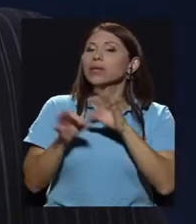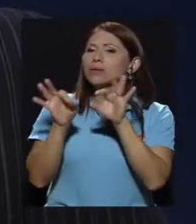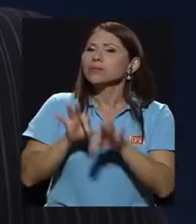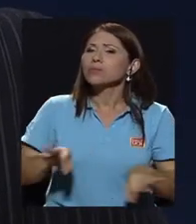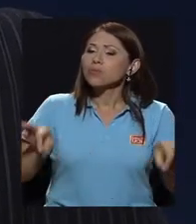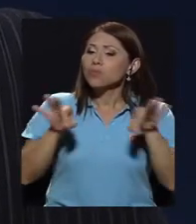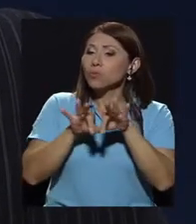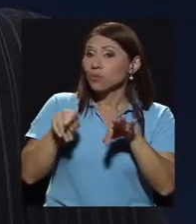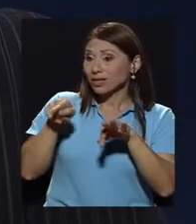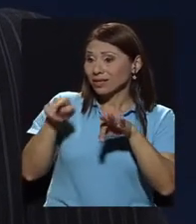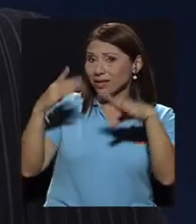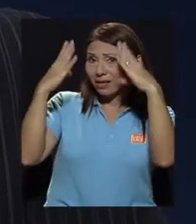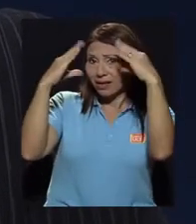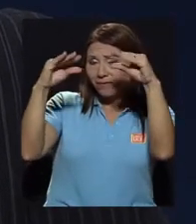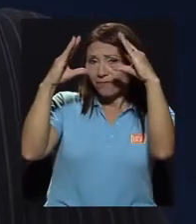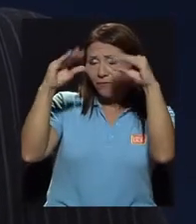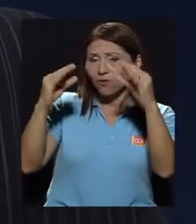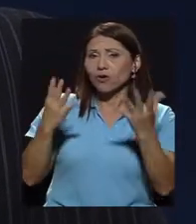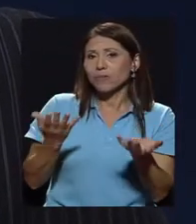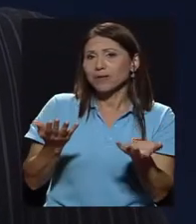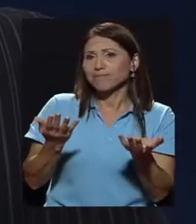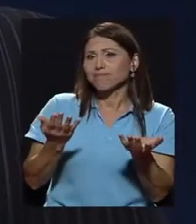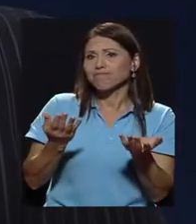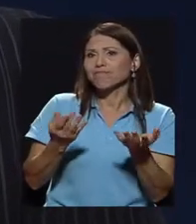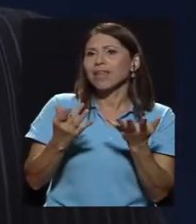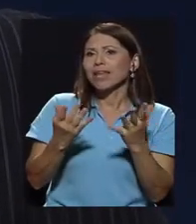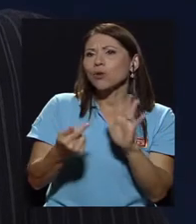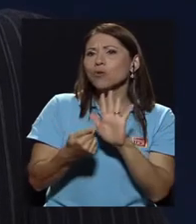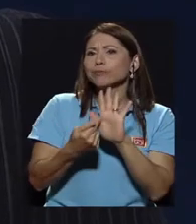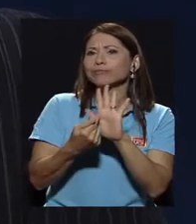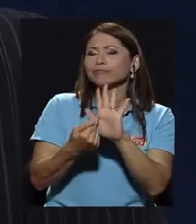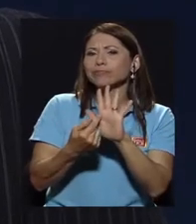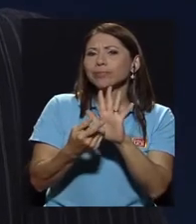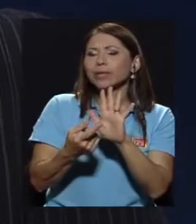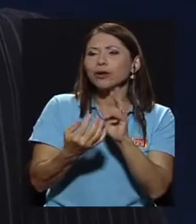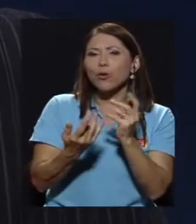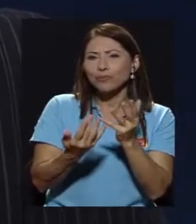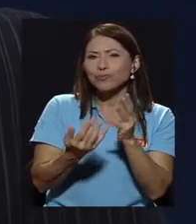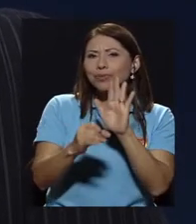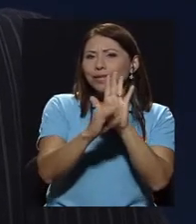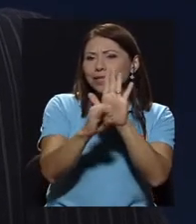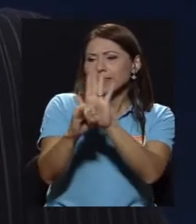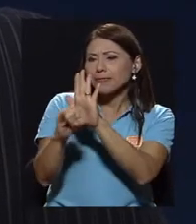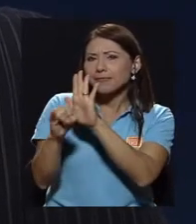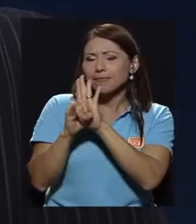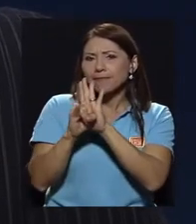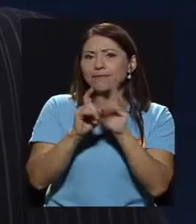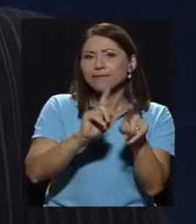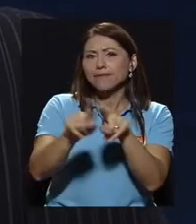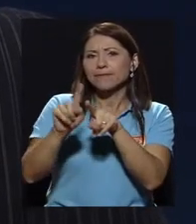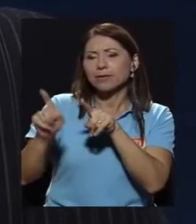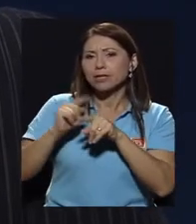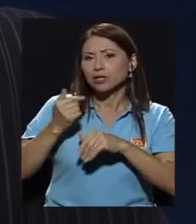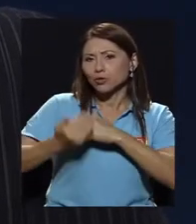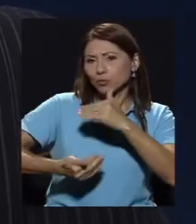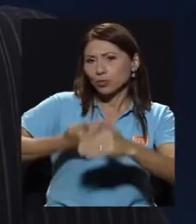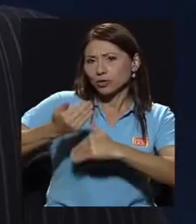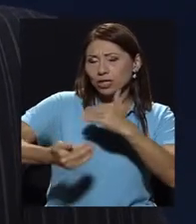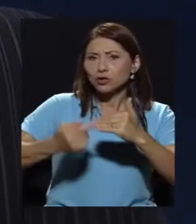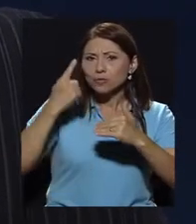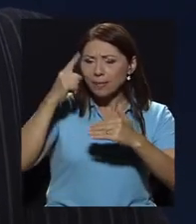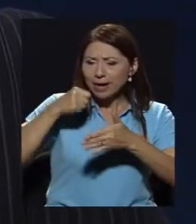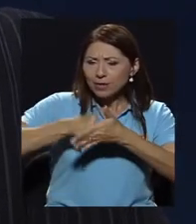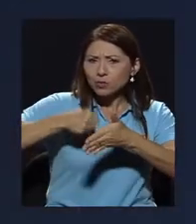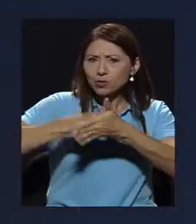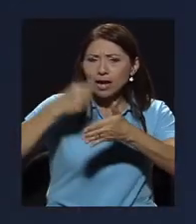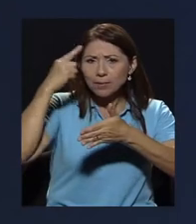informe destaca o identifica, más bien, varios procesos en esa lucha por